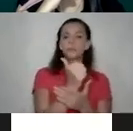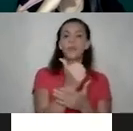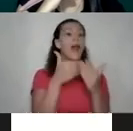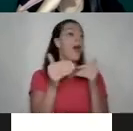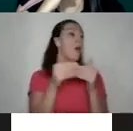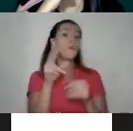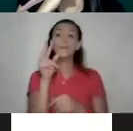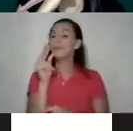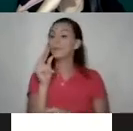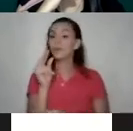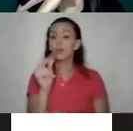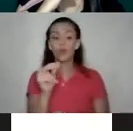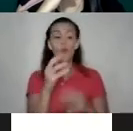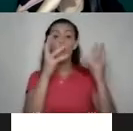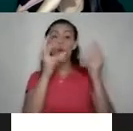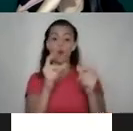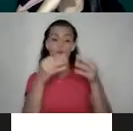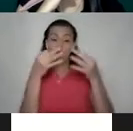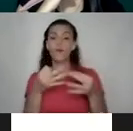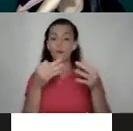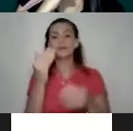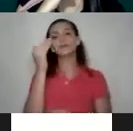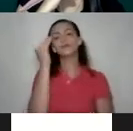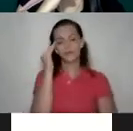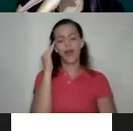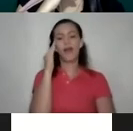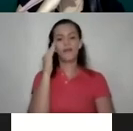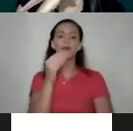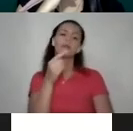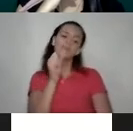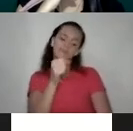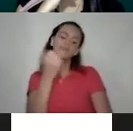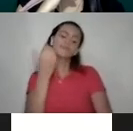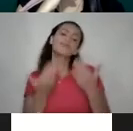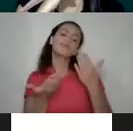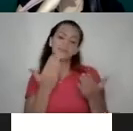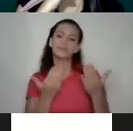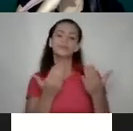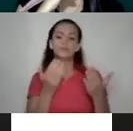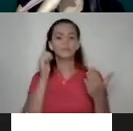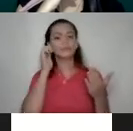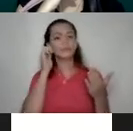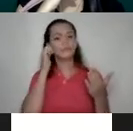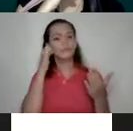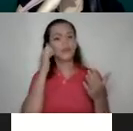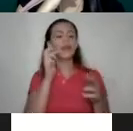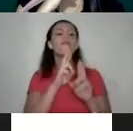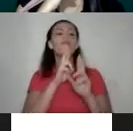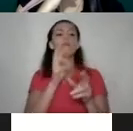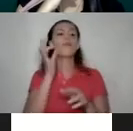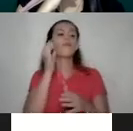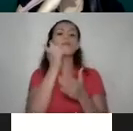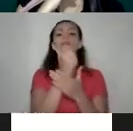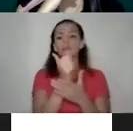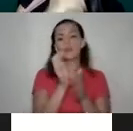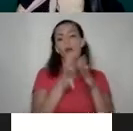han contabilizado formalmente, se sabe que muy probablemente o van a responder a un femicidio y a femicidio